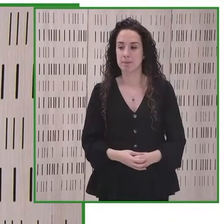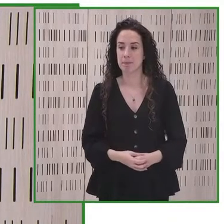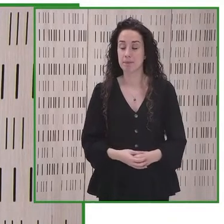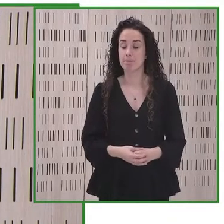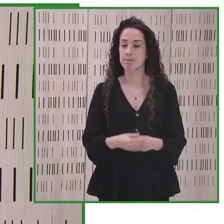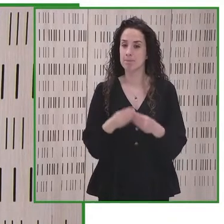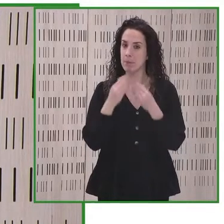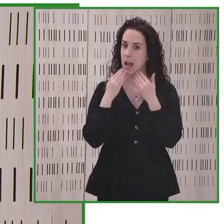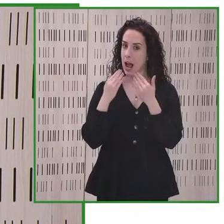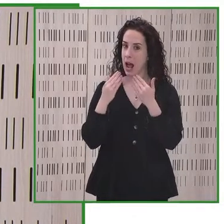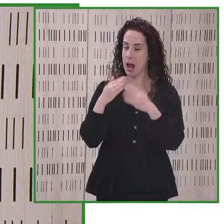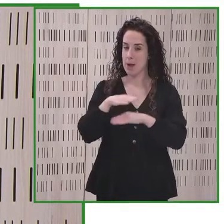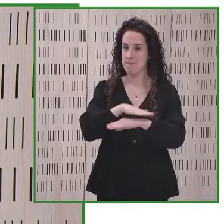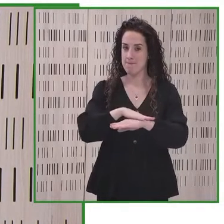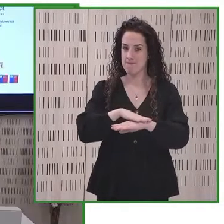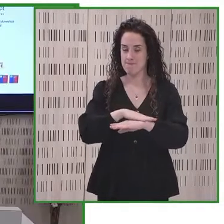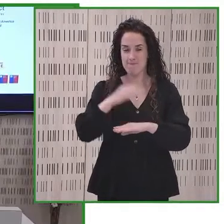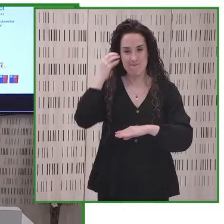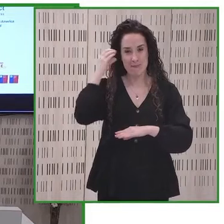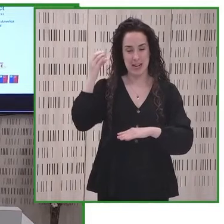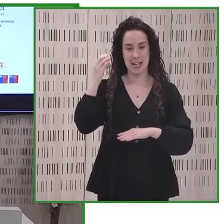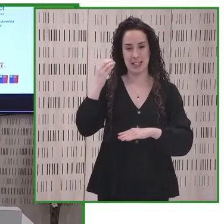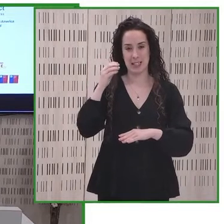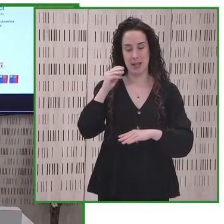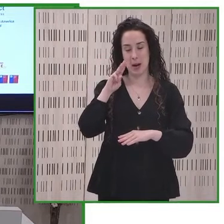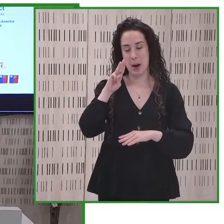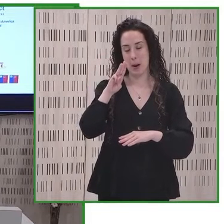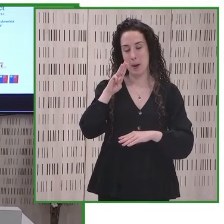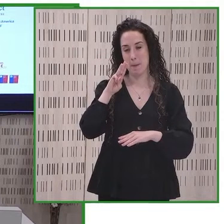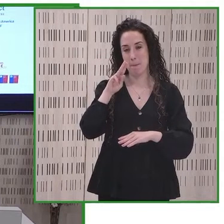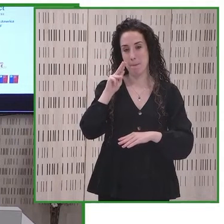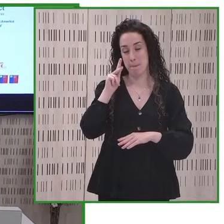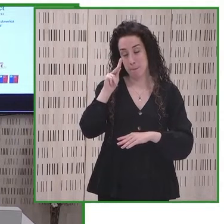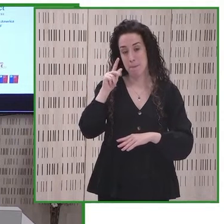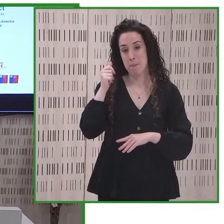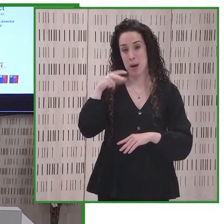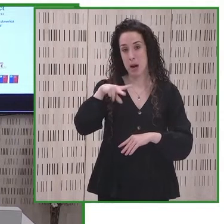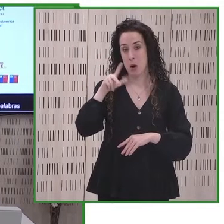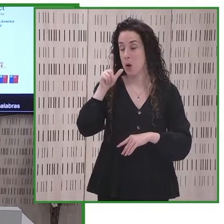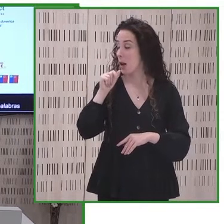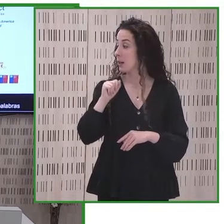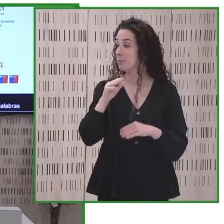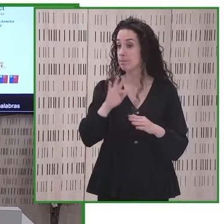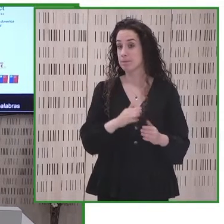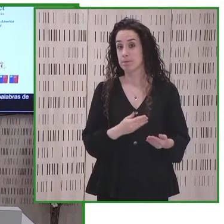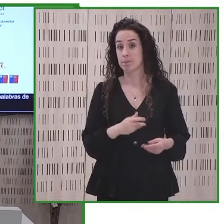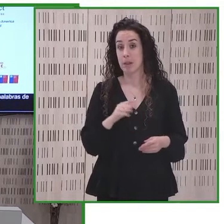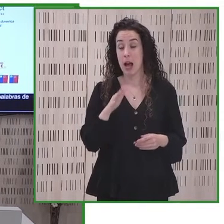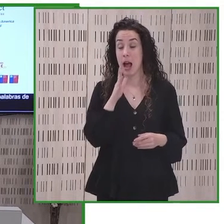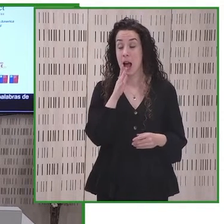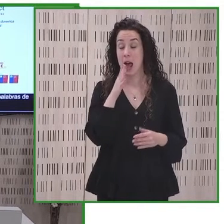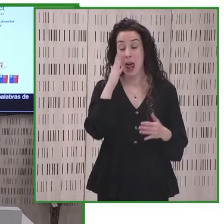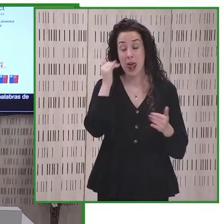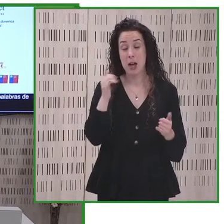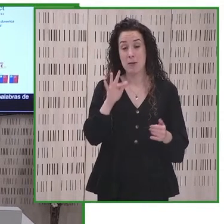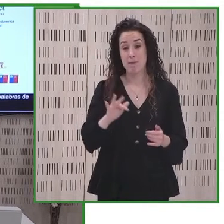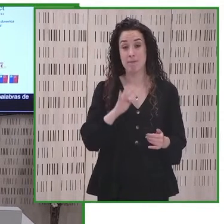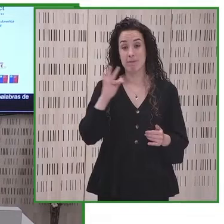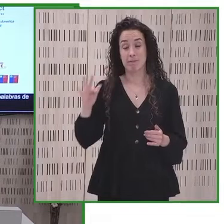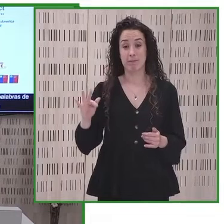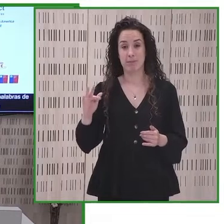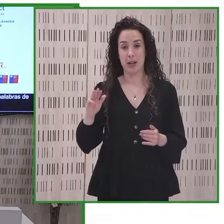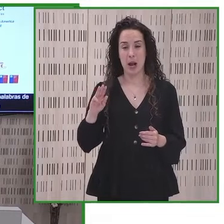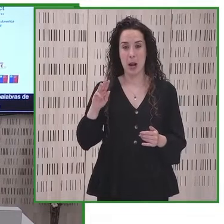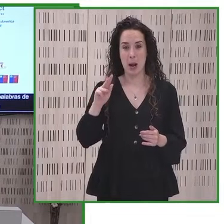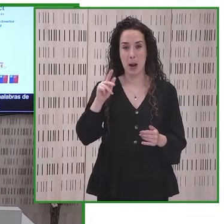muy bien agradecemos a la ministra por estas palabras de bienvenida y a continuación nos gustaría dejarles con Gabriela Villanueva que es la directora nacional del